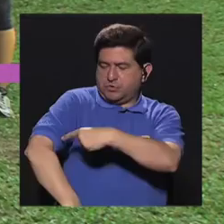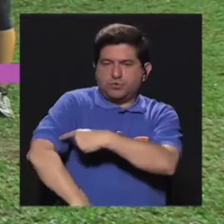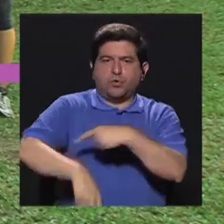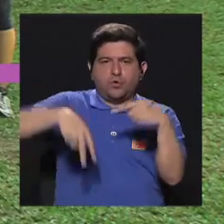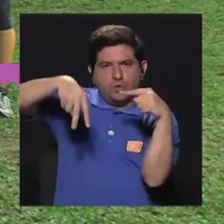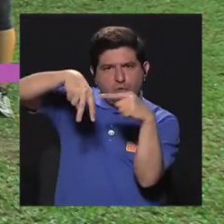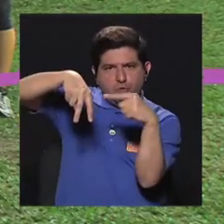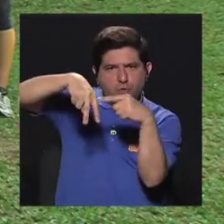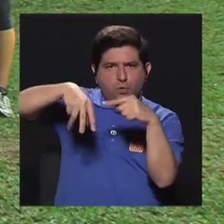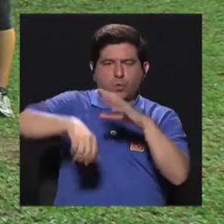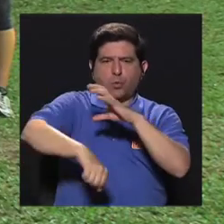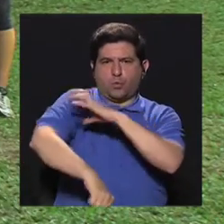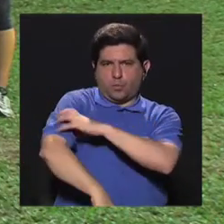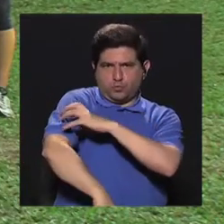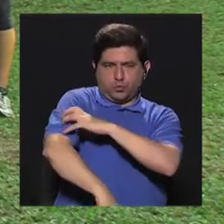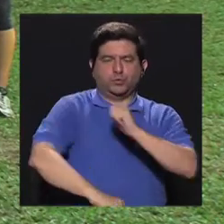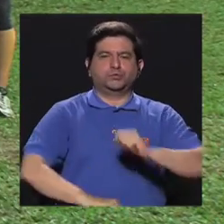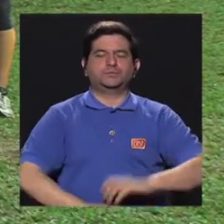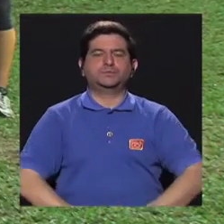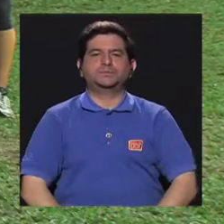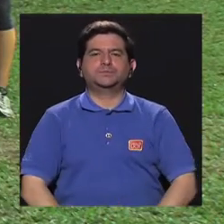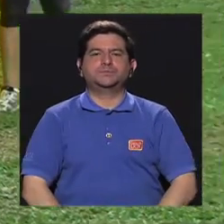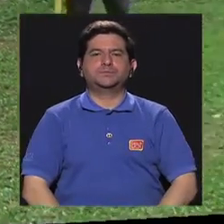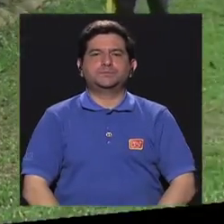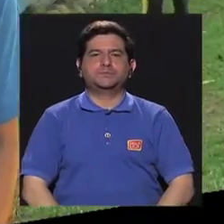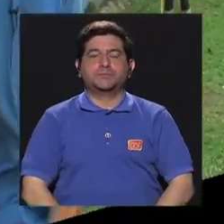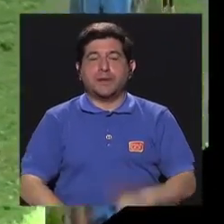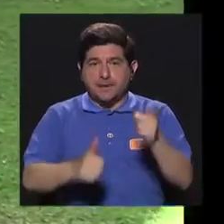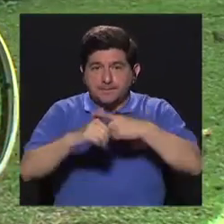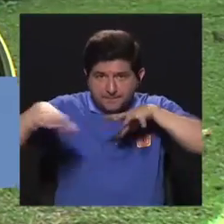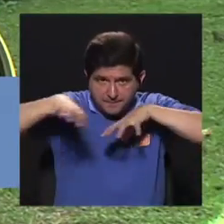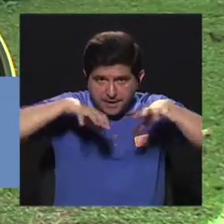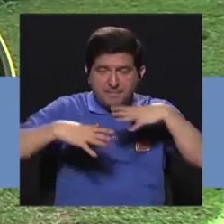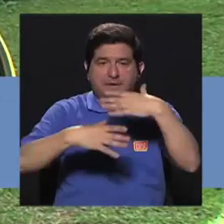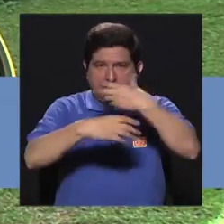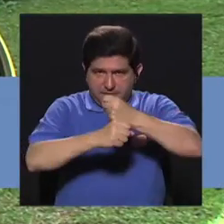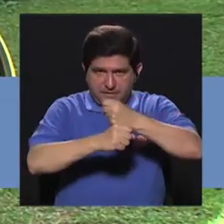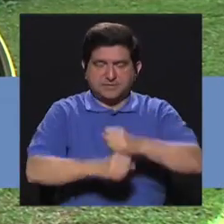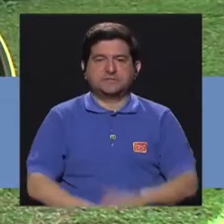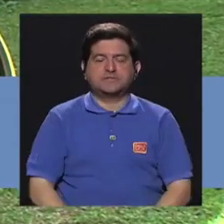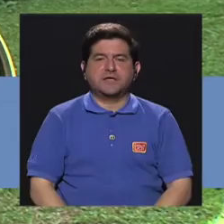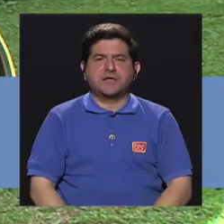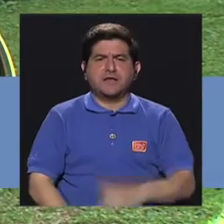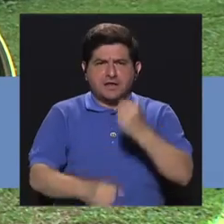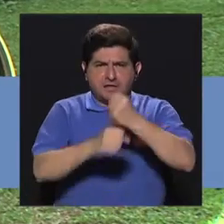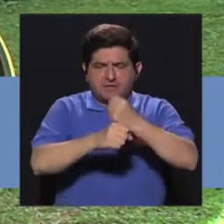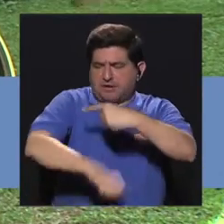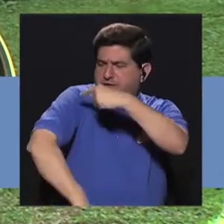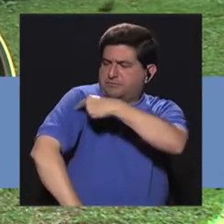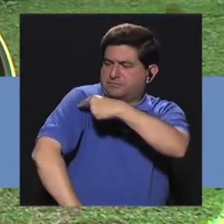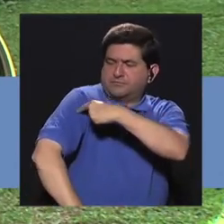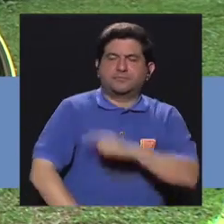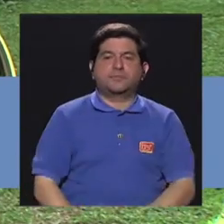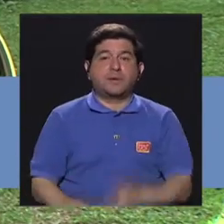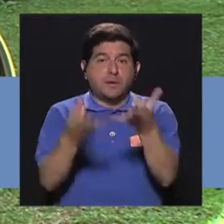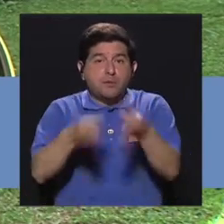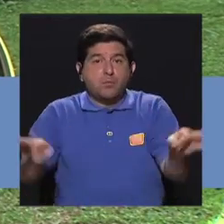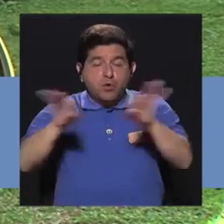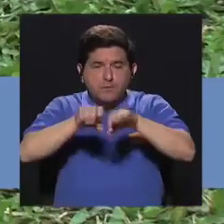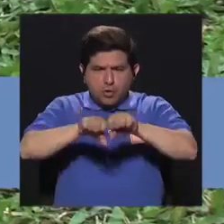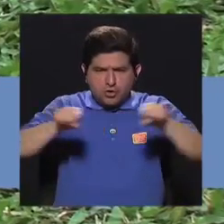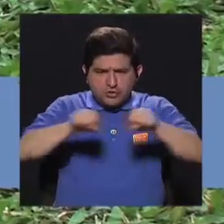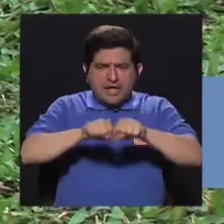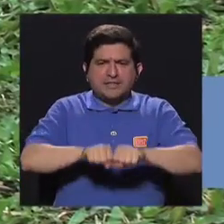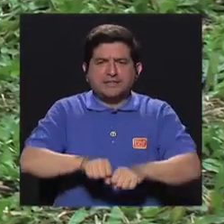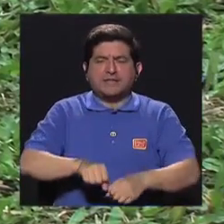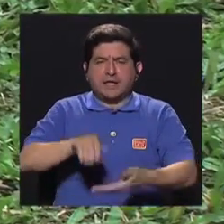tanto bíceps como el cuádriceps y los isquiotibiales. El primer ejercicio que vamos a realizar hoy es para trabajar el bíceps. Es importante que